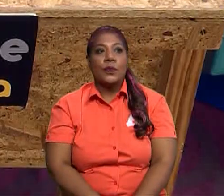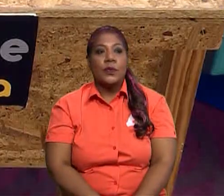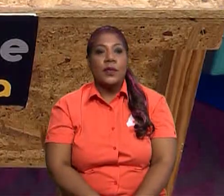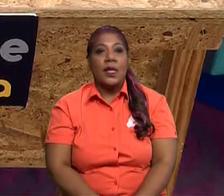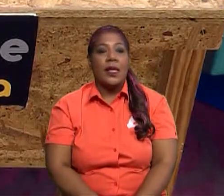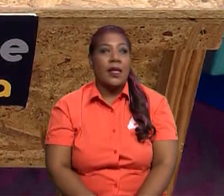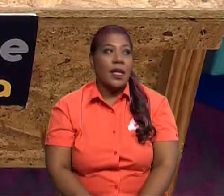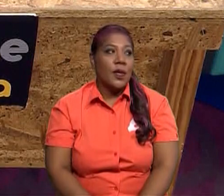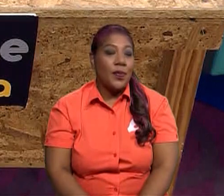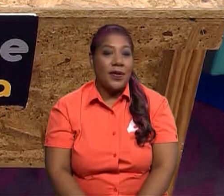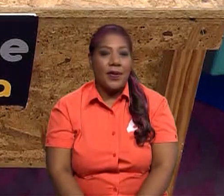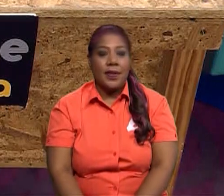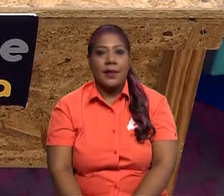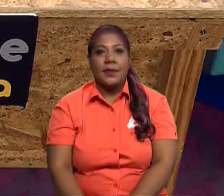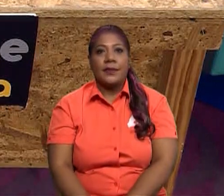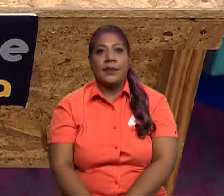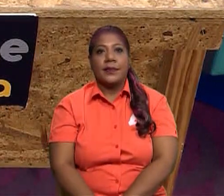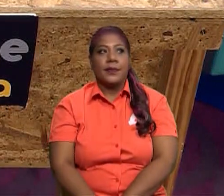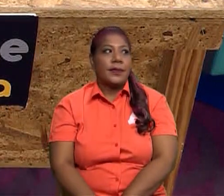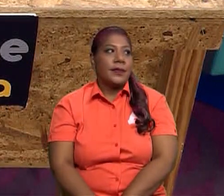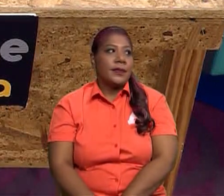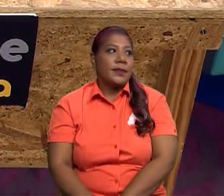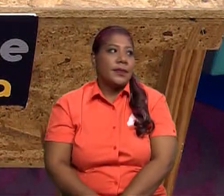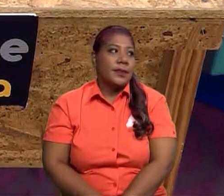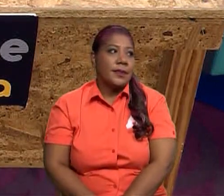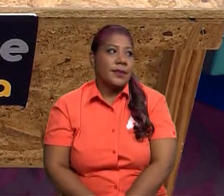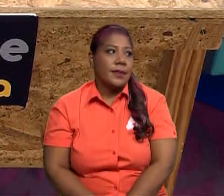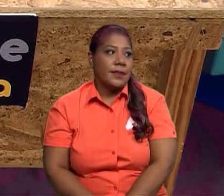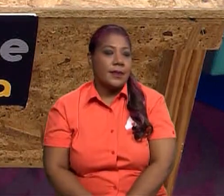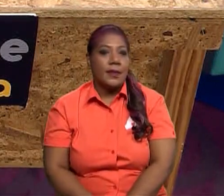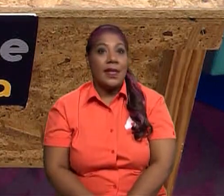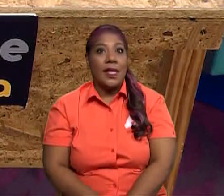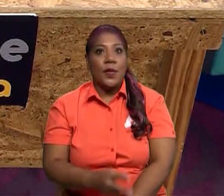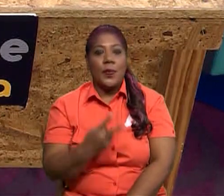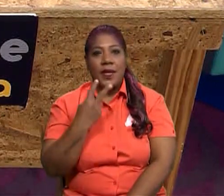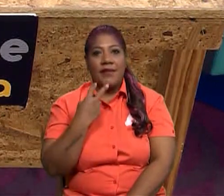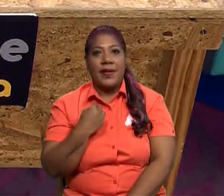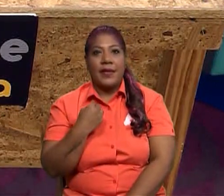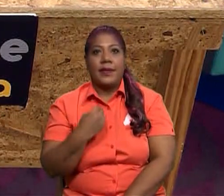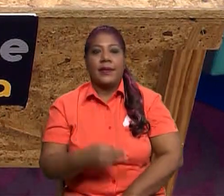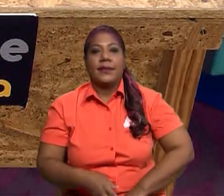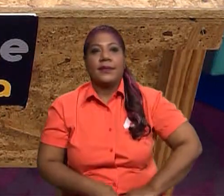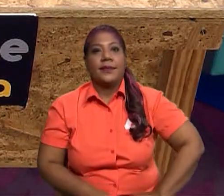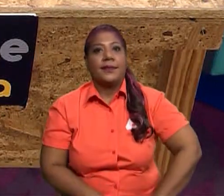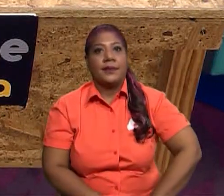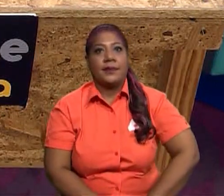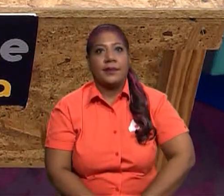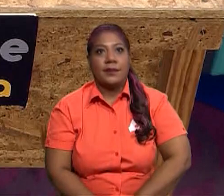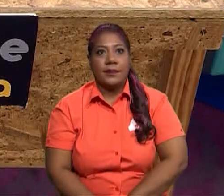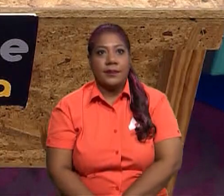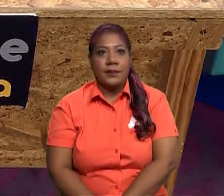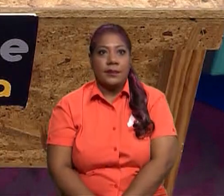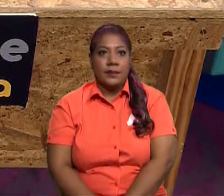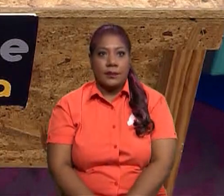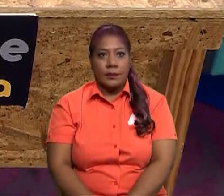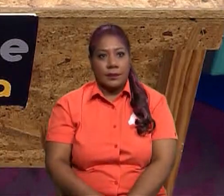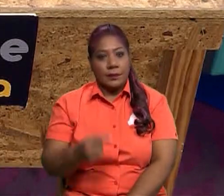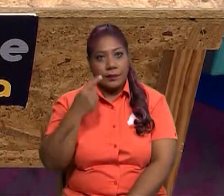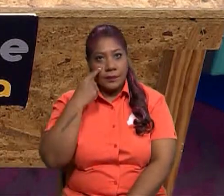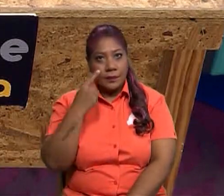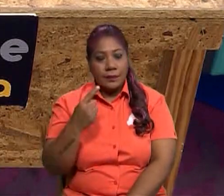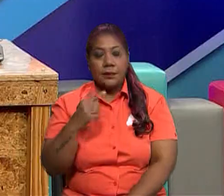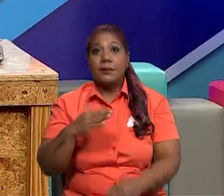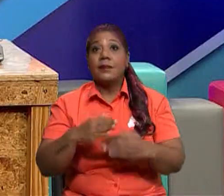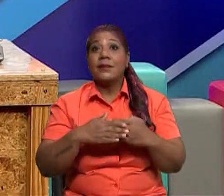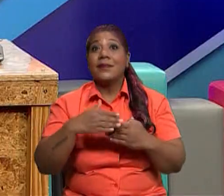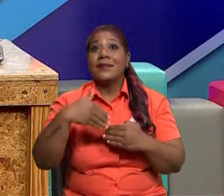sílaba que tiene el acento prosódico. Es decir, la palabra, la sílaba aguda. Y en el caso de